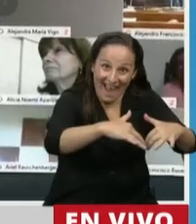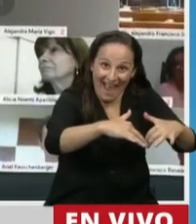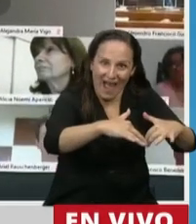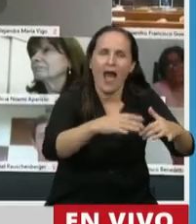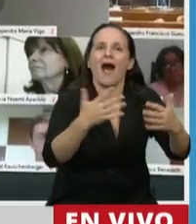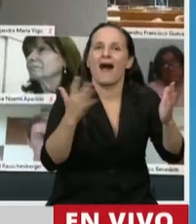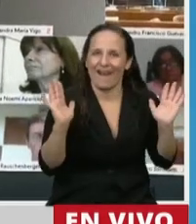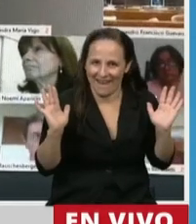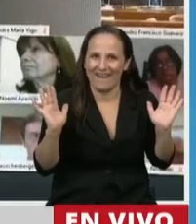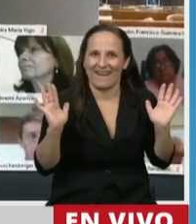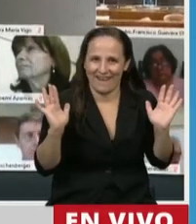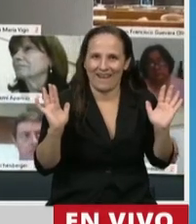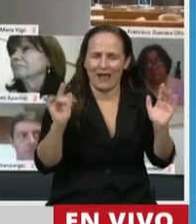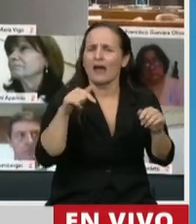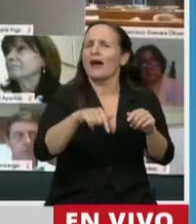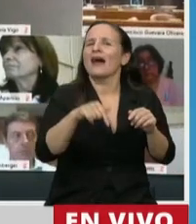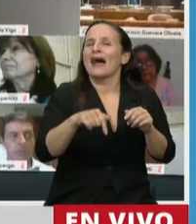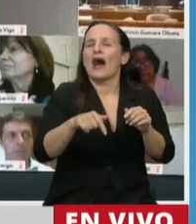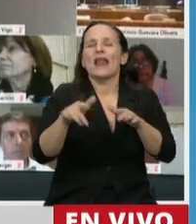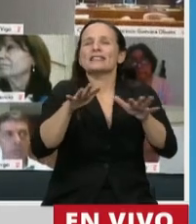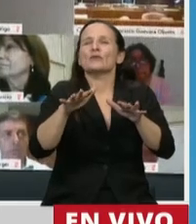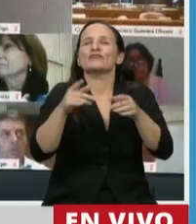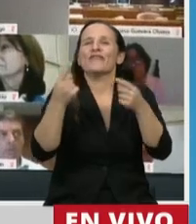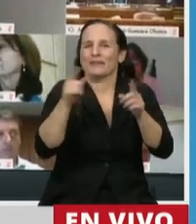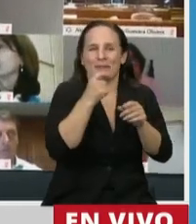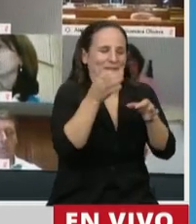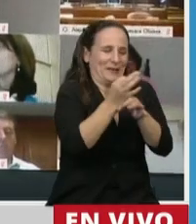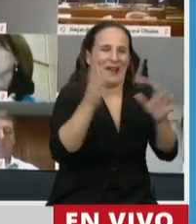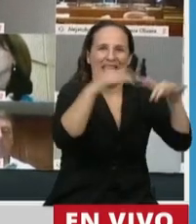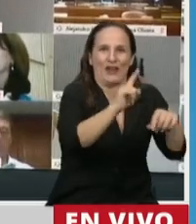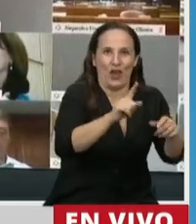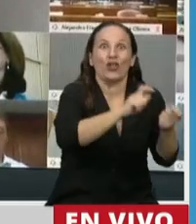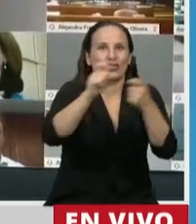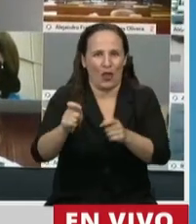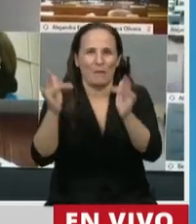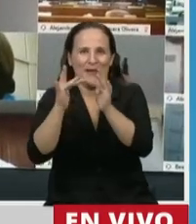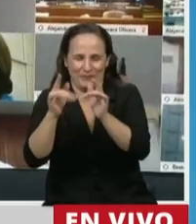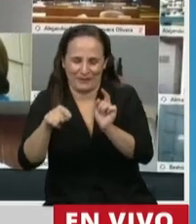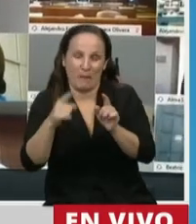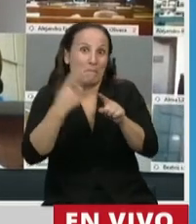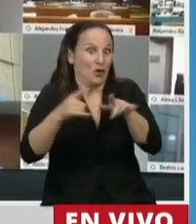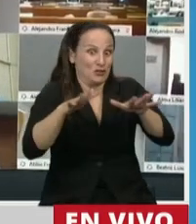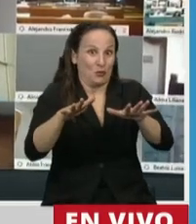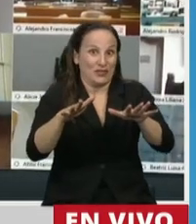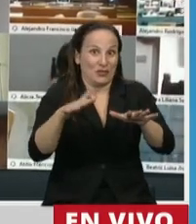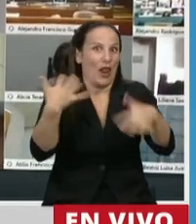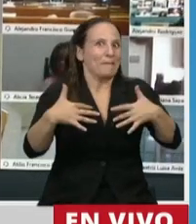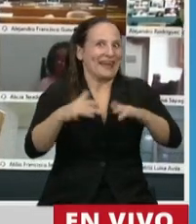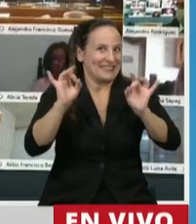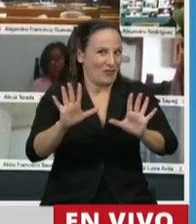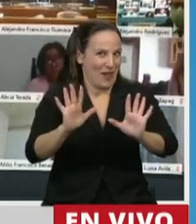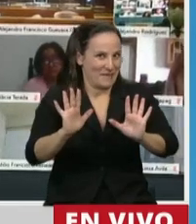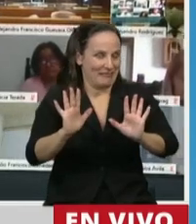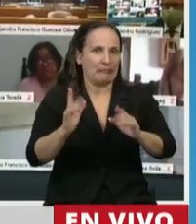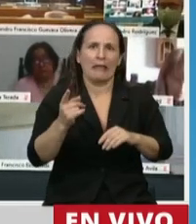planteando como excepcionalidad que reemplace lo presencial, pero entendemos que, y en ese sentido,